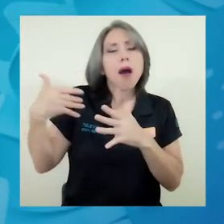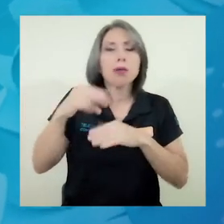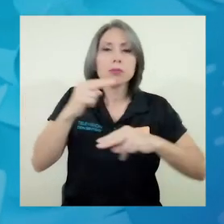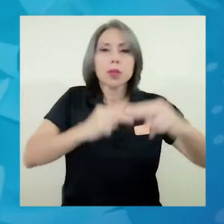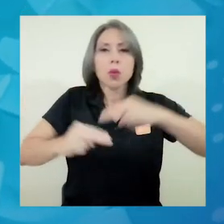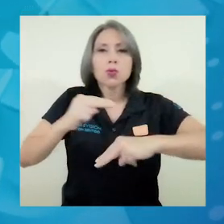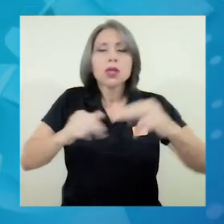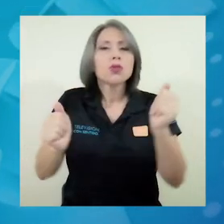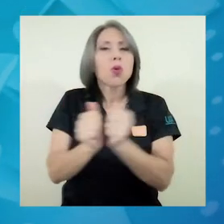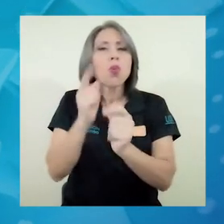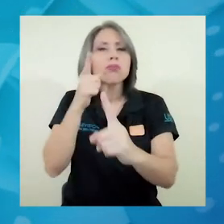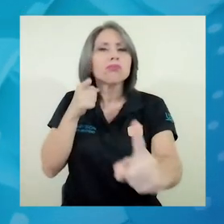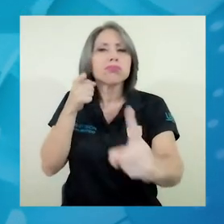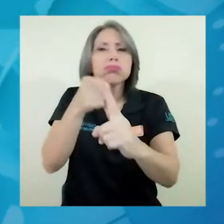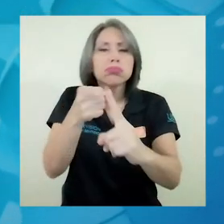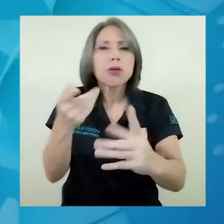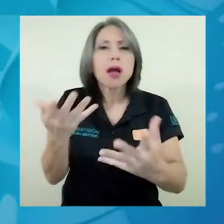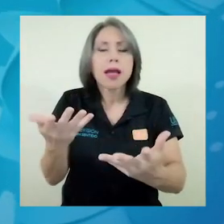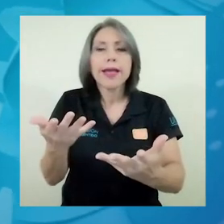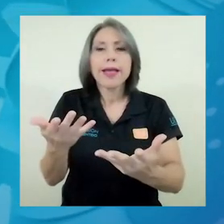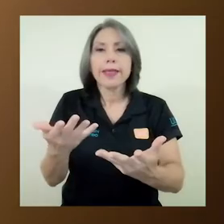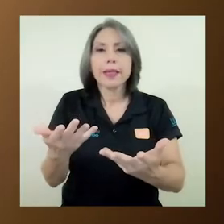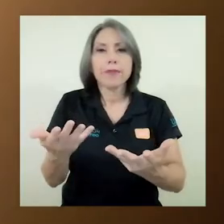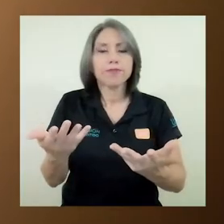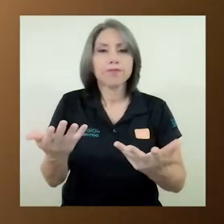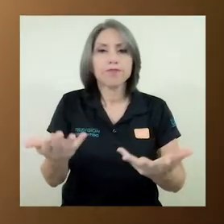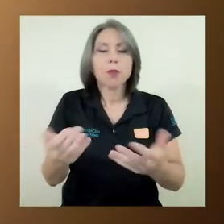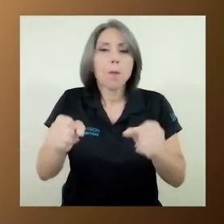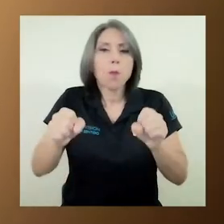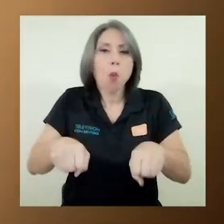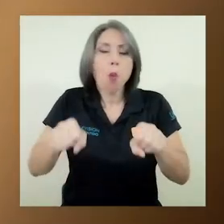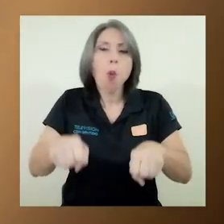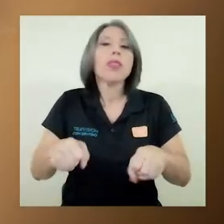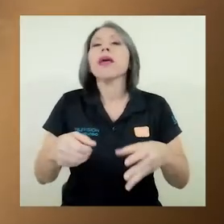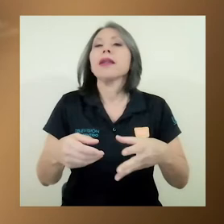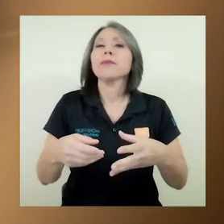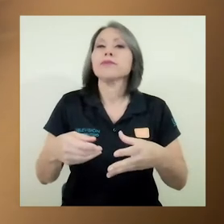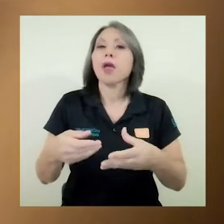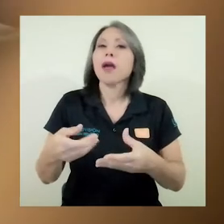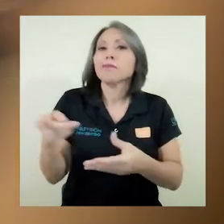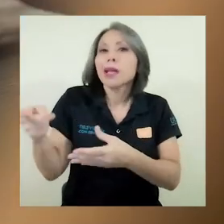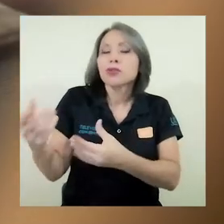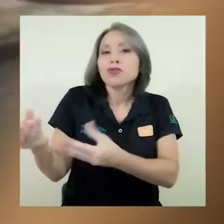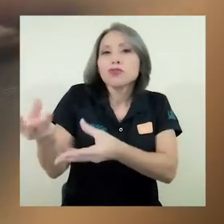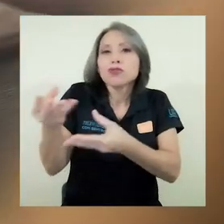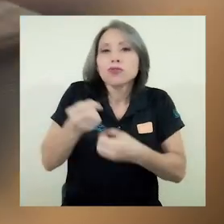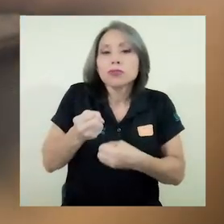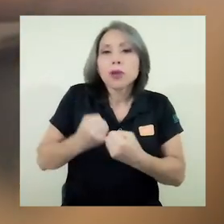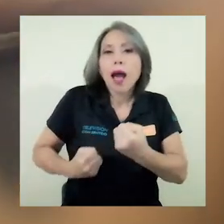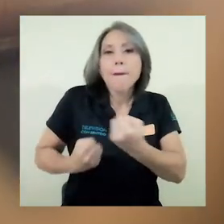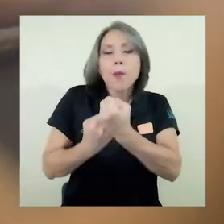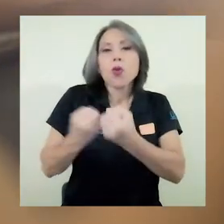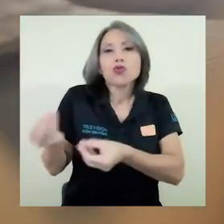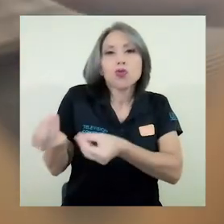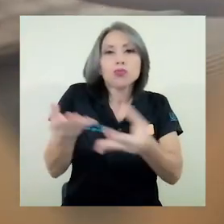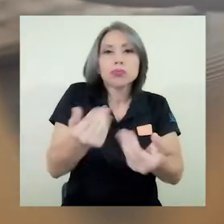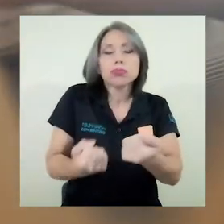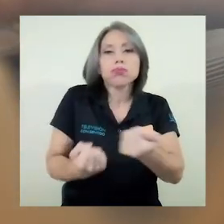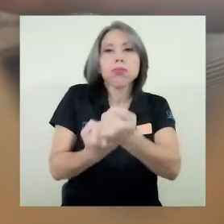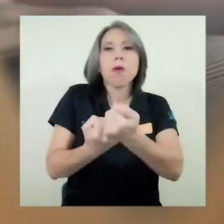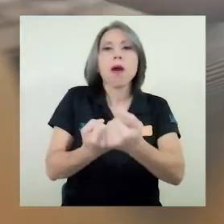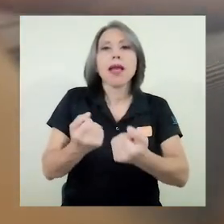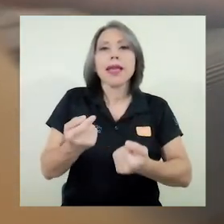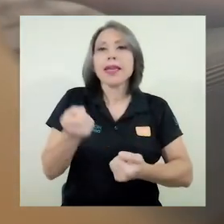negociación con el propósito de poder recibir apoyo y específicamente poder que